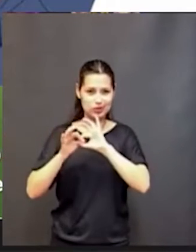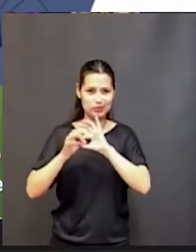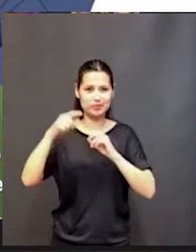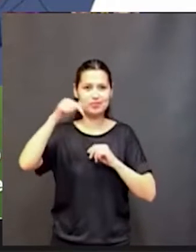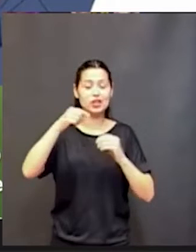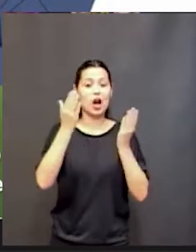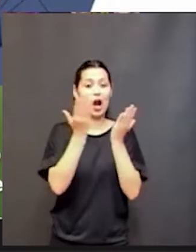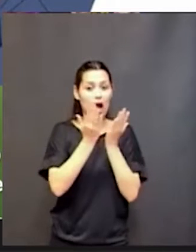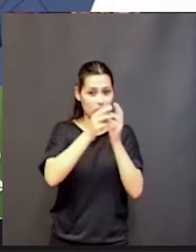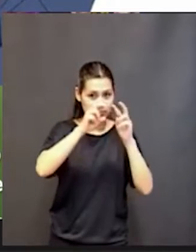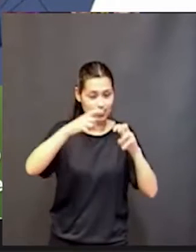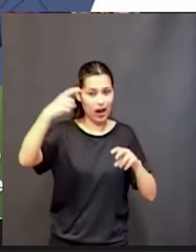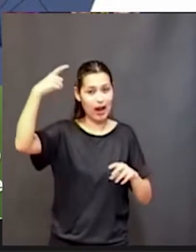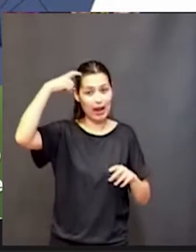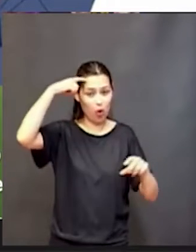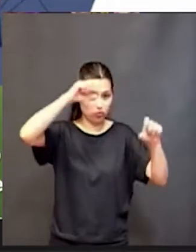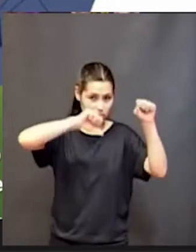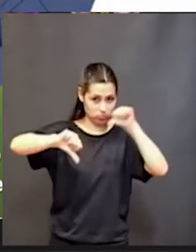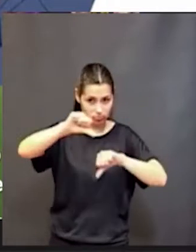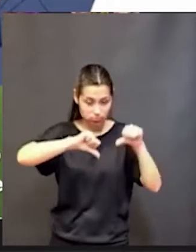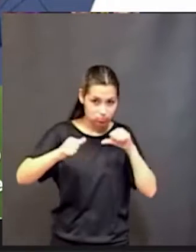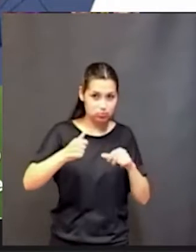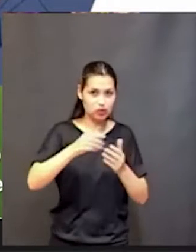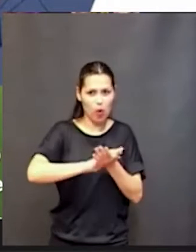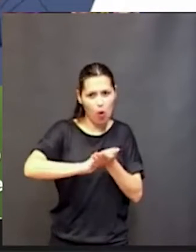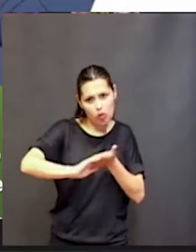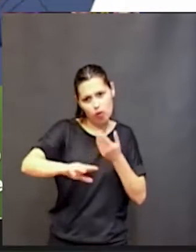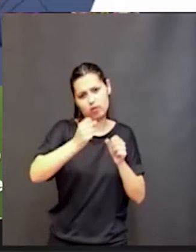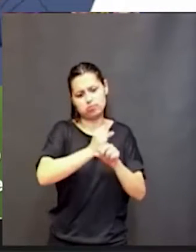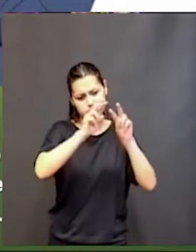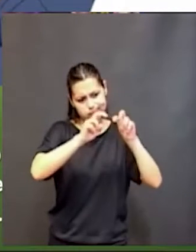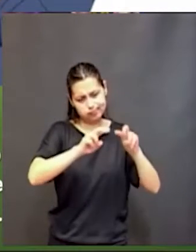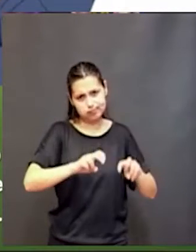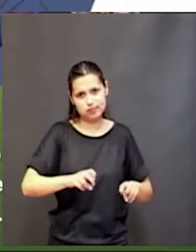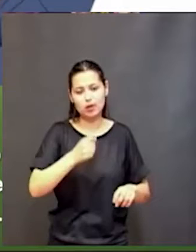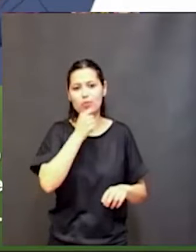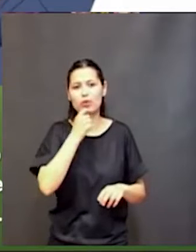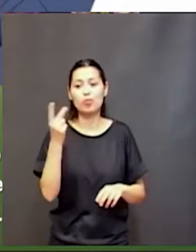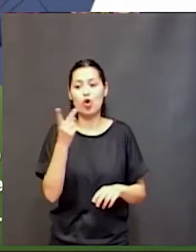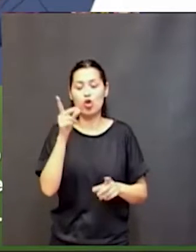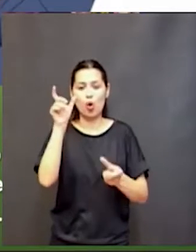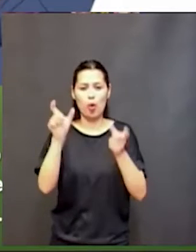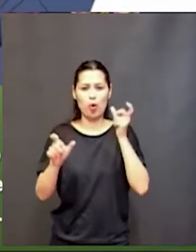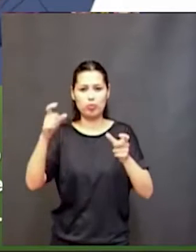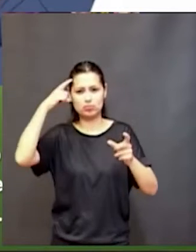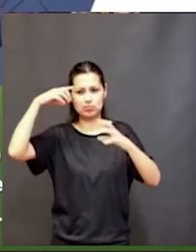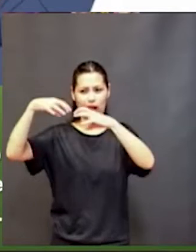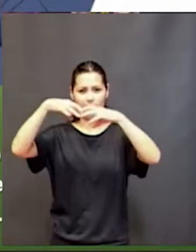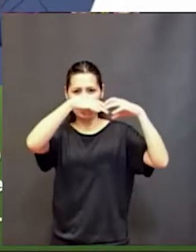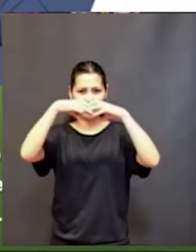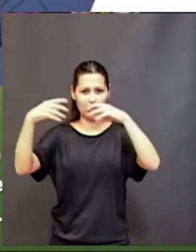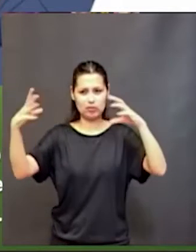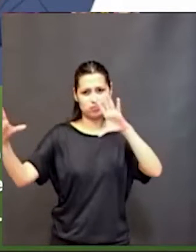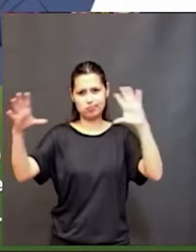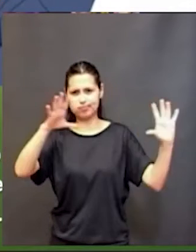evaluar cómo se modifican las conexiones neuronales cuando dos personas están interrelacionándose, entonces hay estudios donde